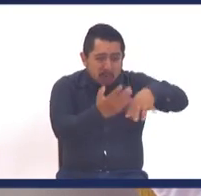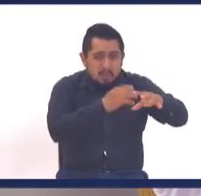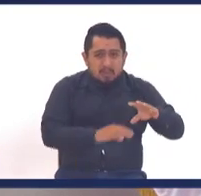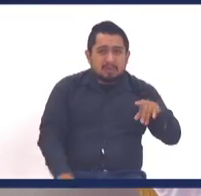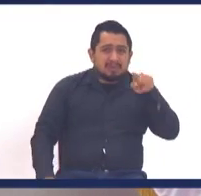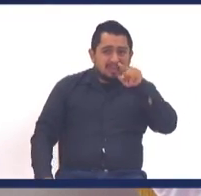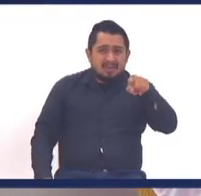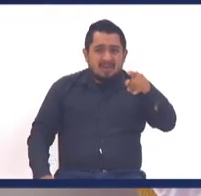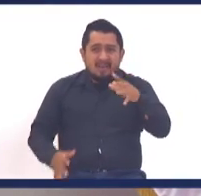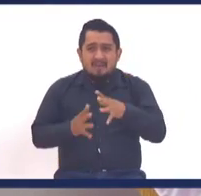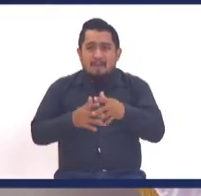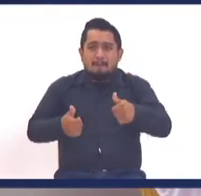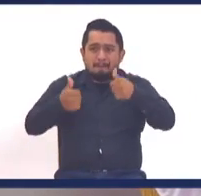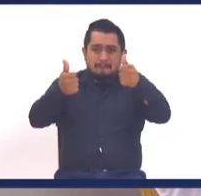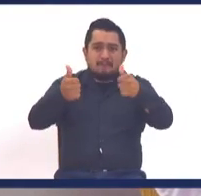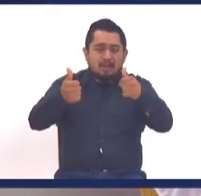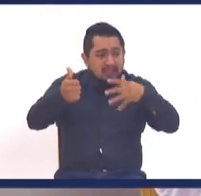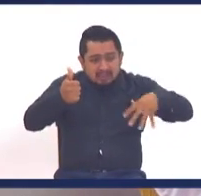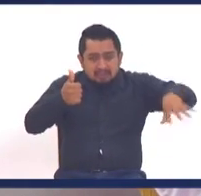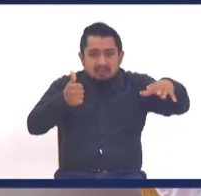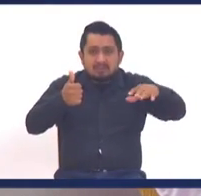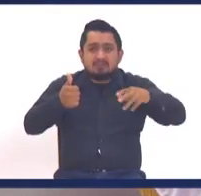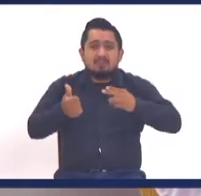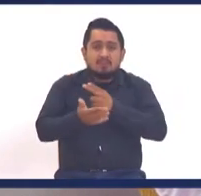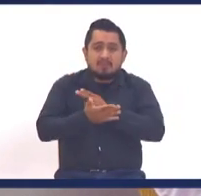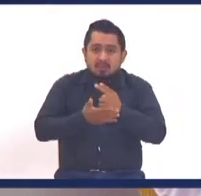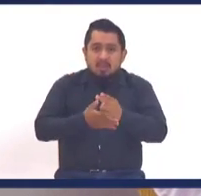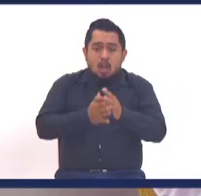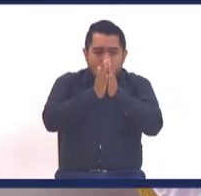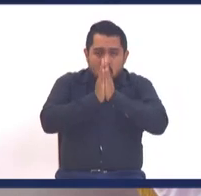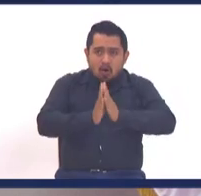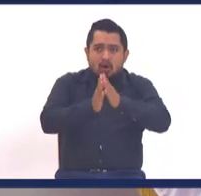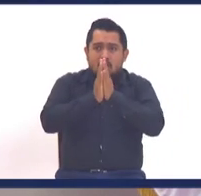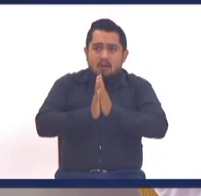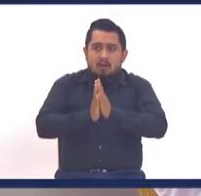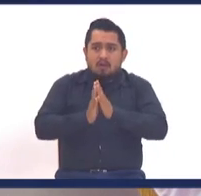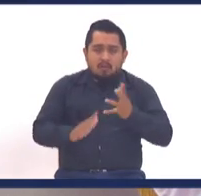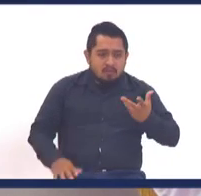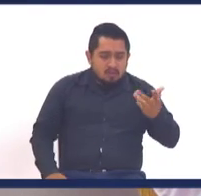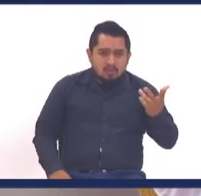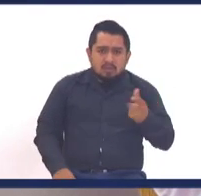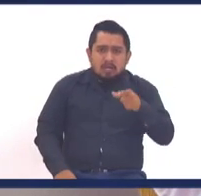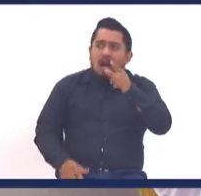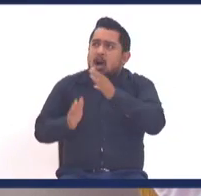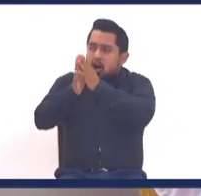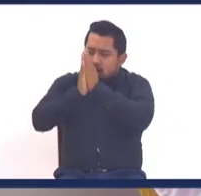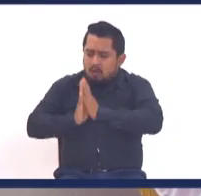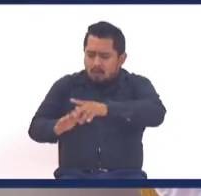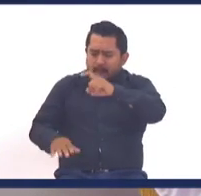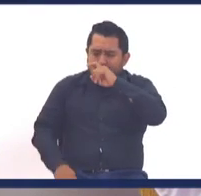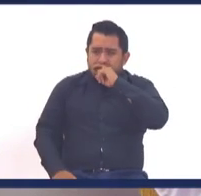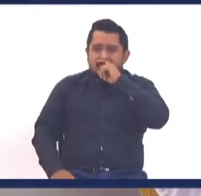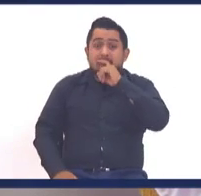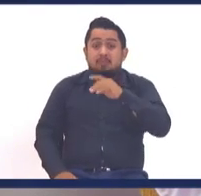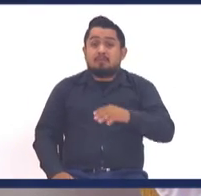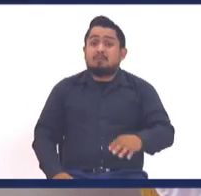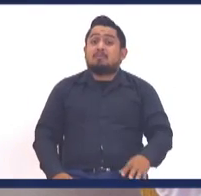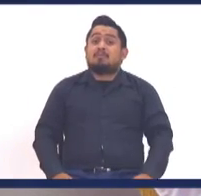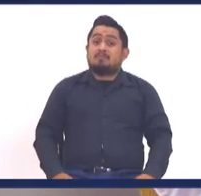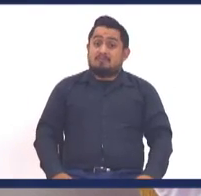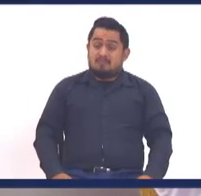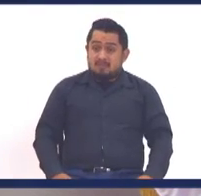que las buenas acciones, que hayan comenzado, de poner la oración, oremos todos a Dios, Padre nuestro, ajá,